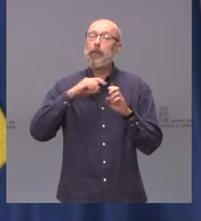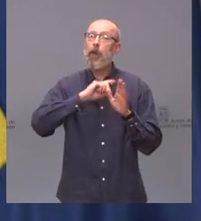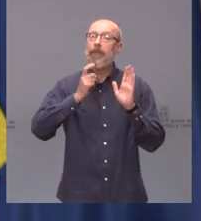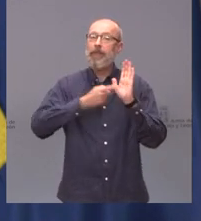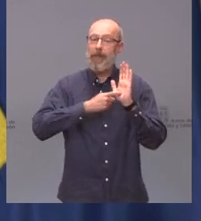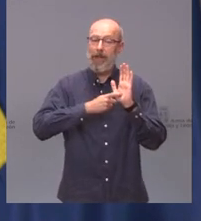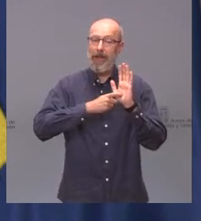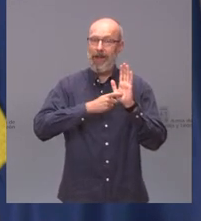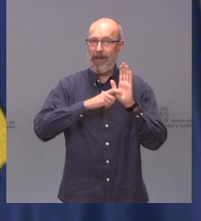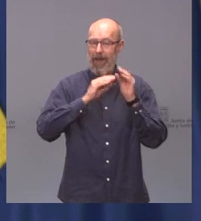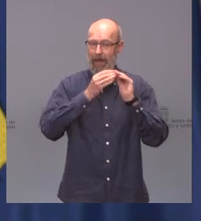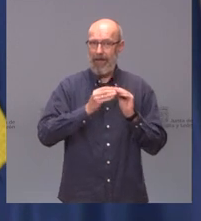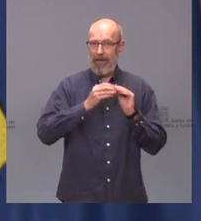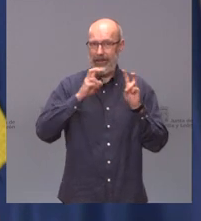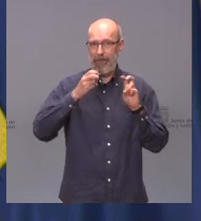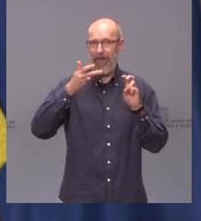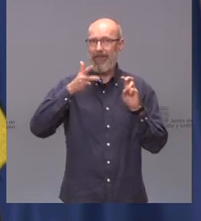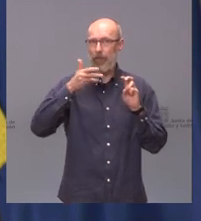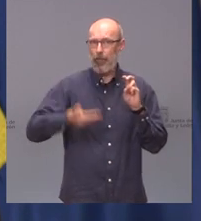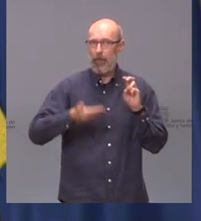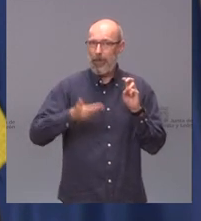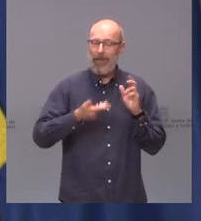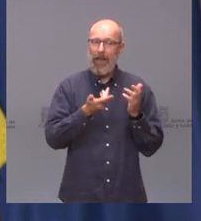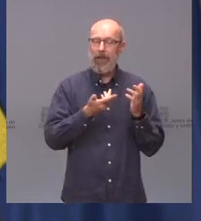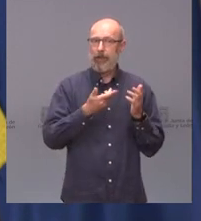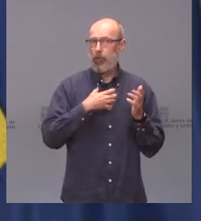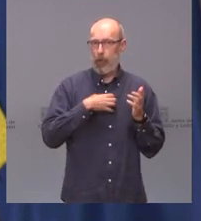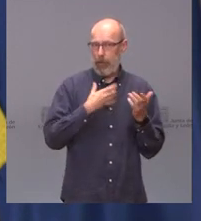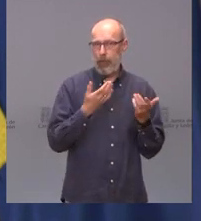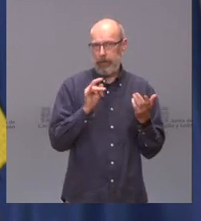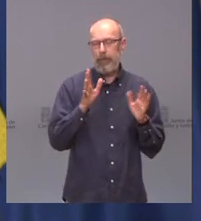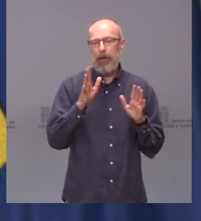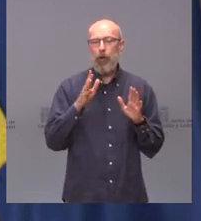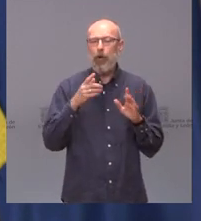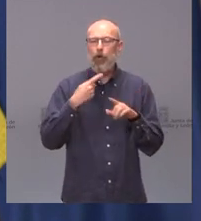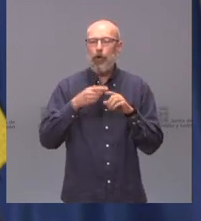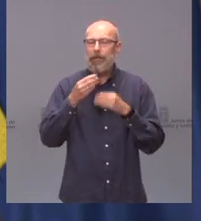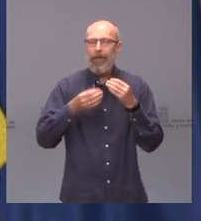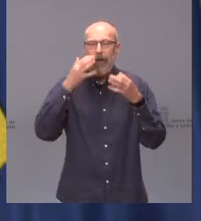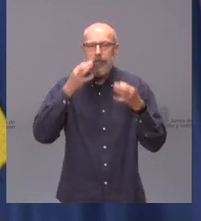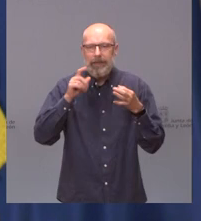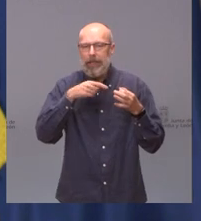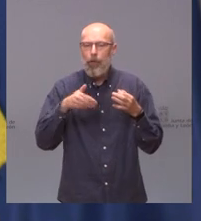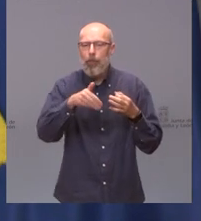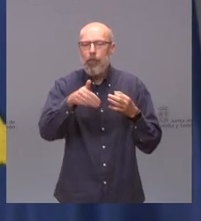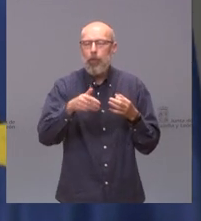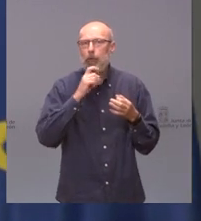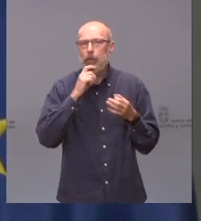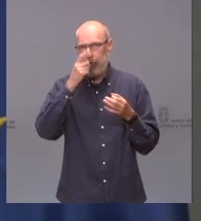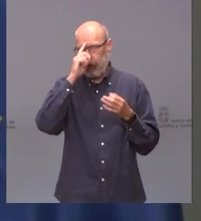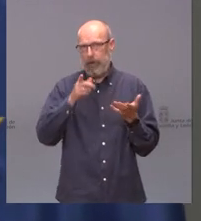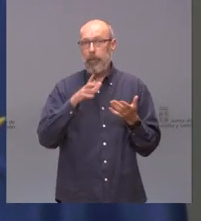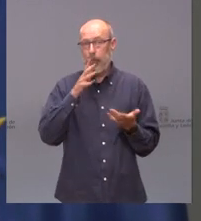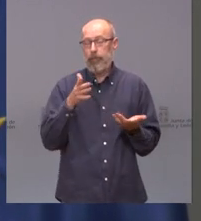yo no doy por hecho nada yo creo que no hay que dar por hecho nada entre otras cosas porque sabemos lo que dura aquí